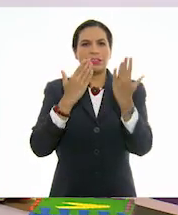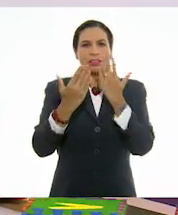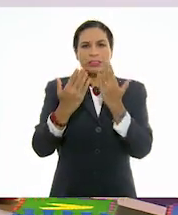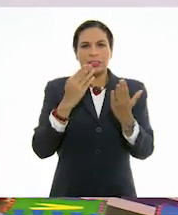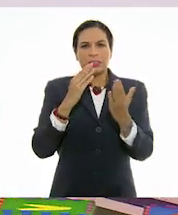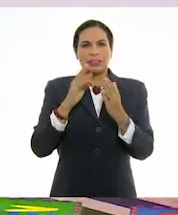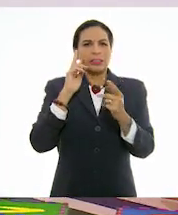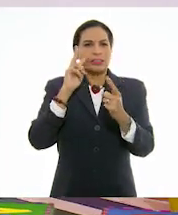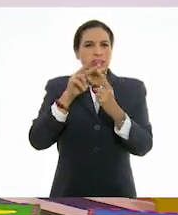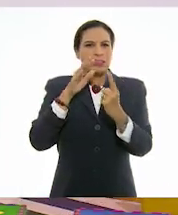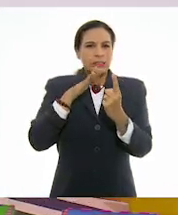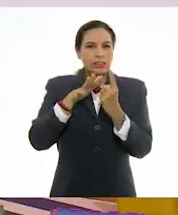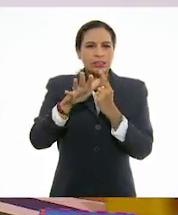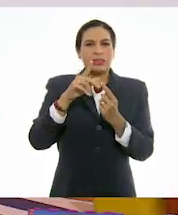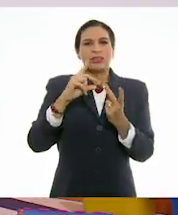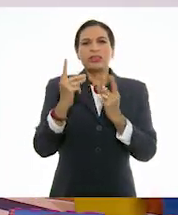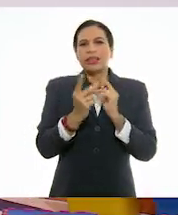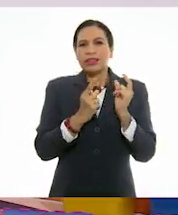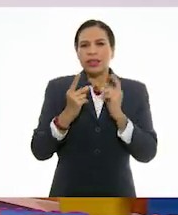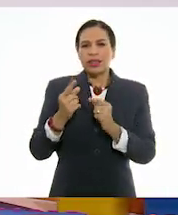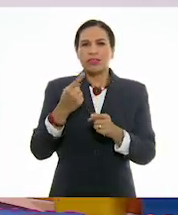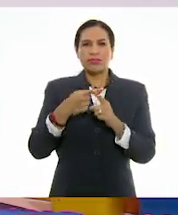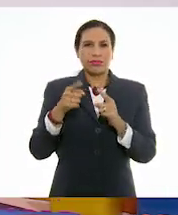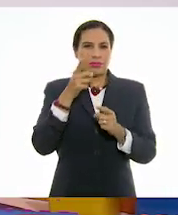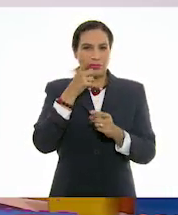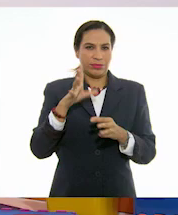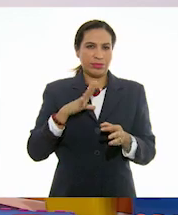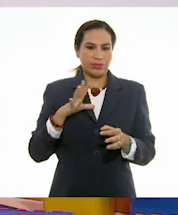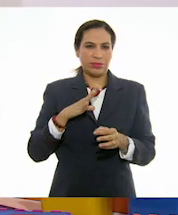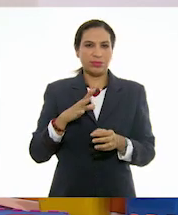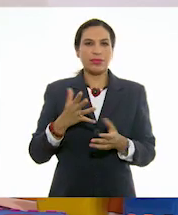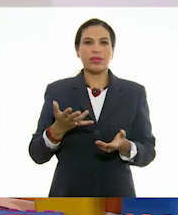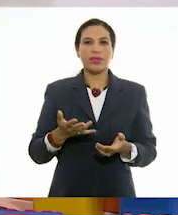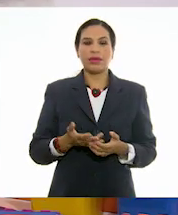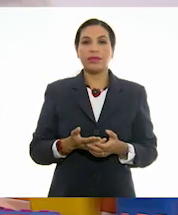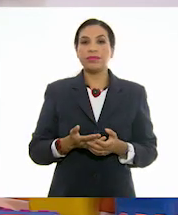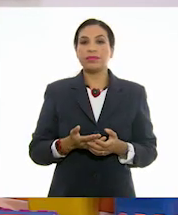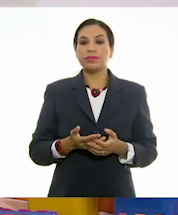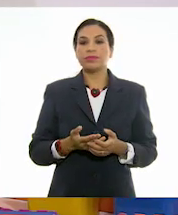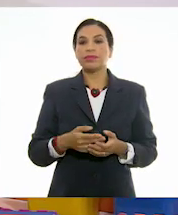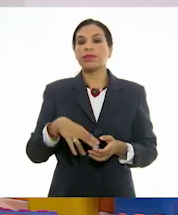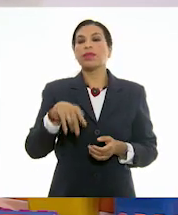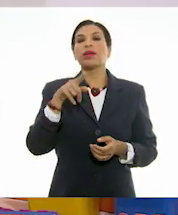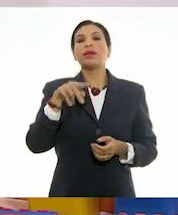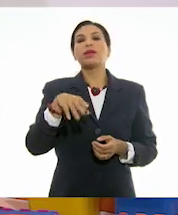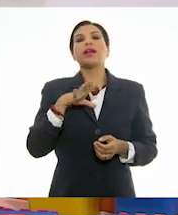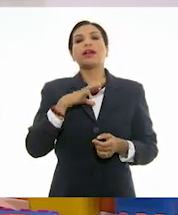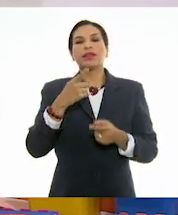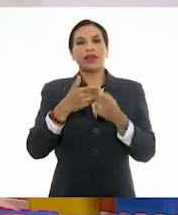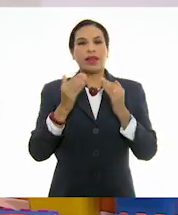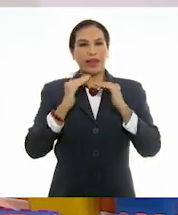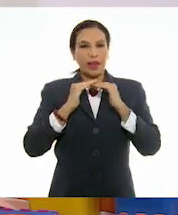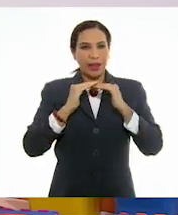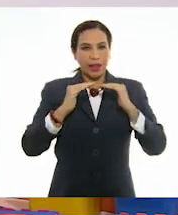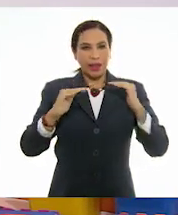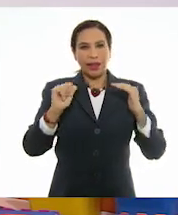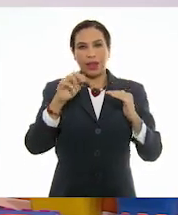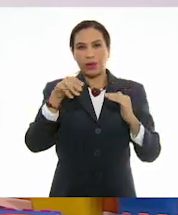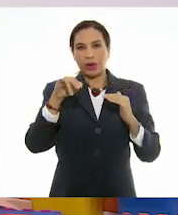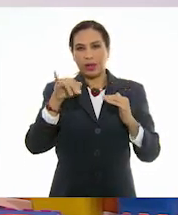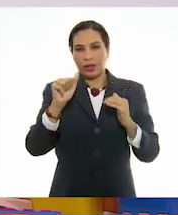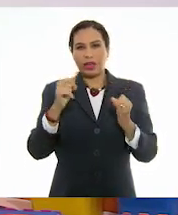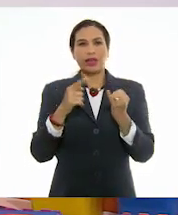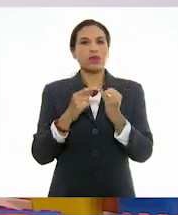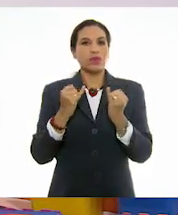ritmo, contraste. Mira, ahí en esa obra, ¿te acuerdas que mencionamos que Vincent Van Gogh había logrado una armonía? Ajá, ajá. Pero